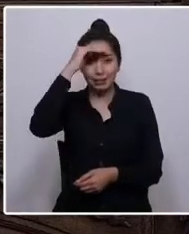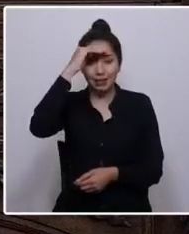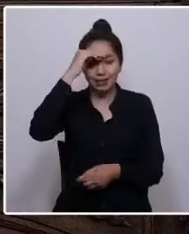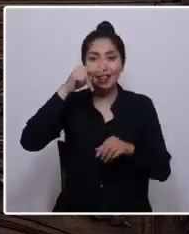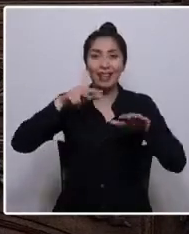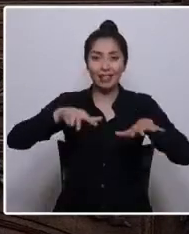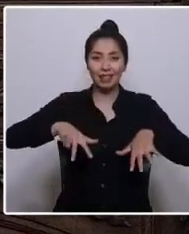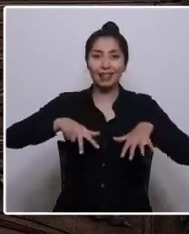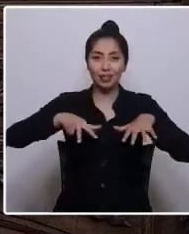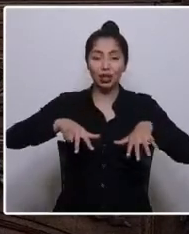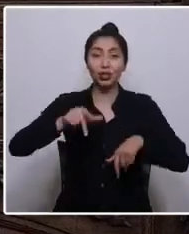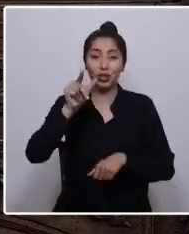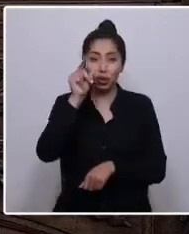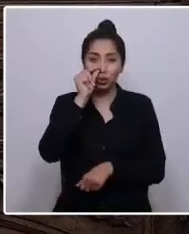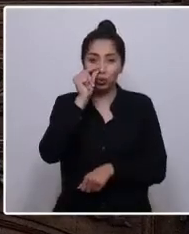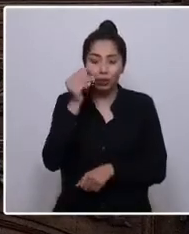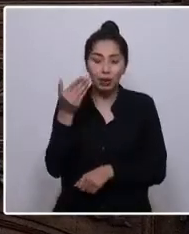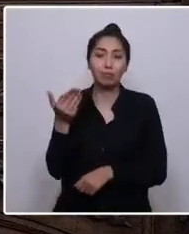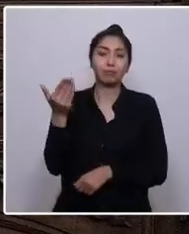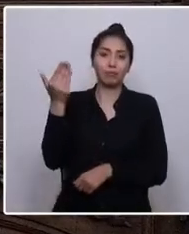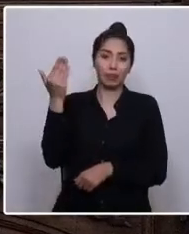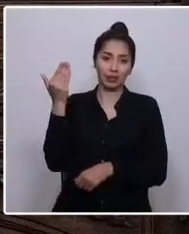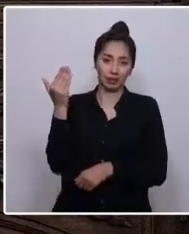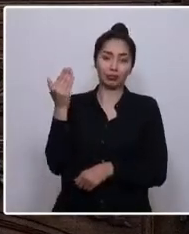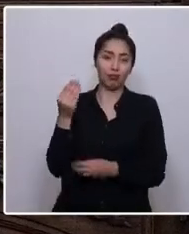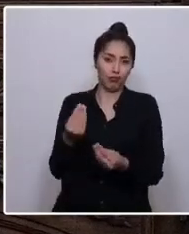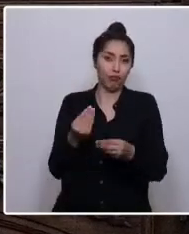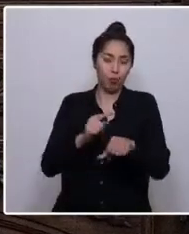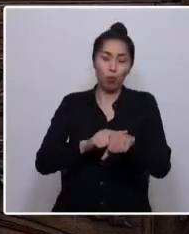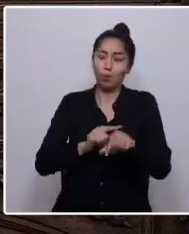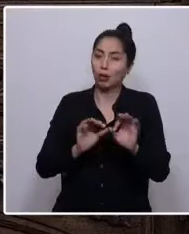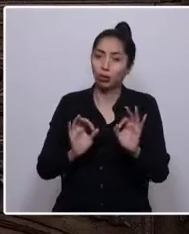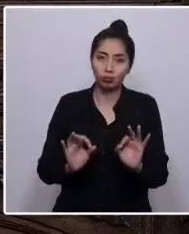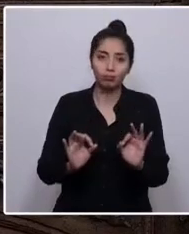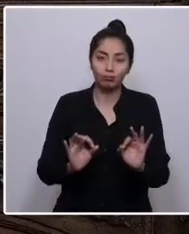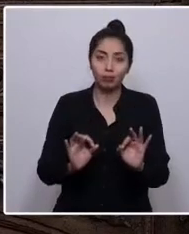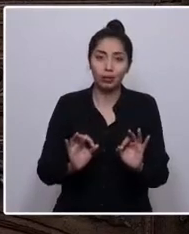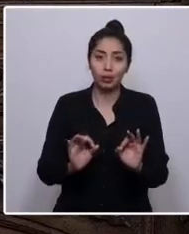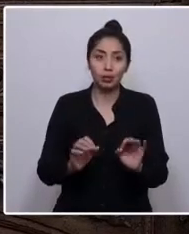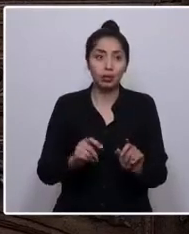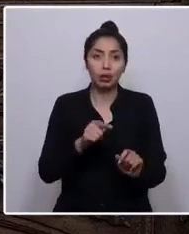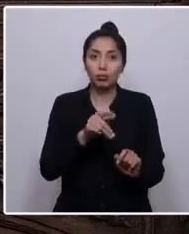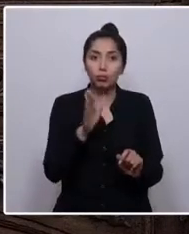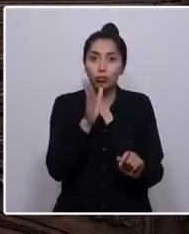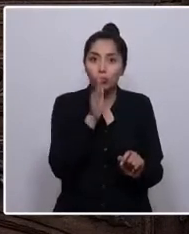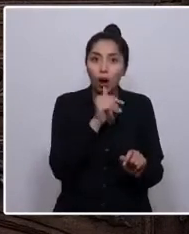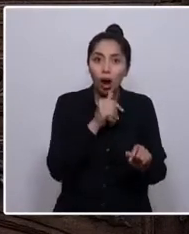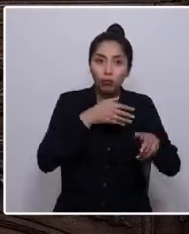octubre pasado, sin el cual no estaríamos aquí.